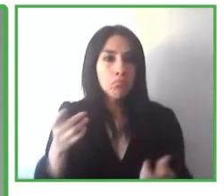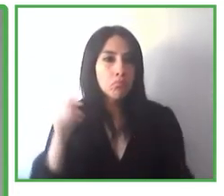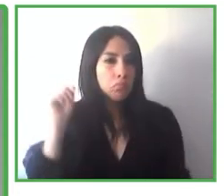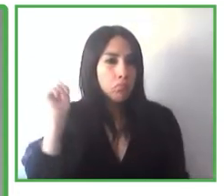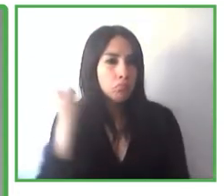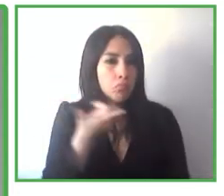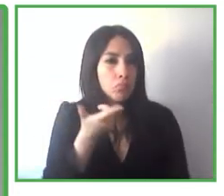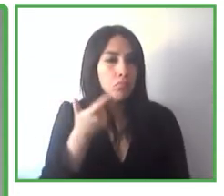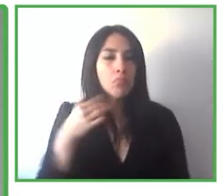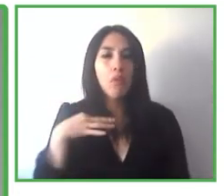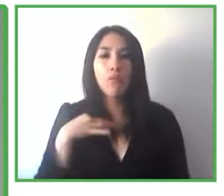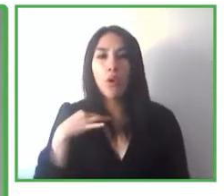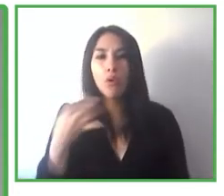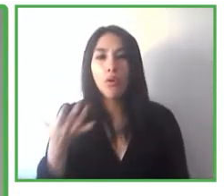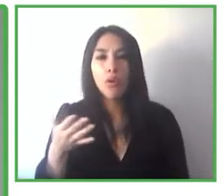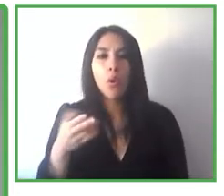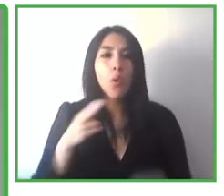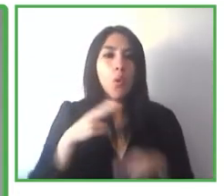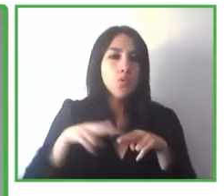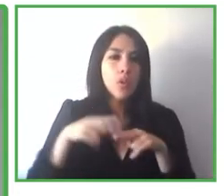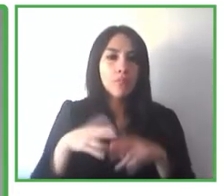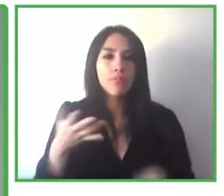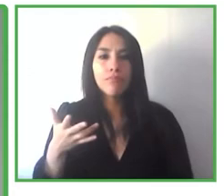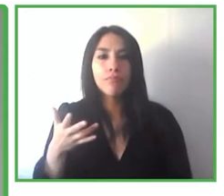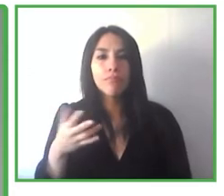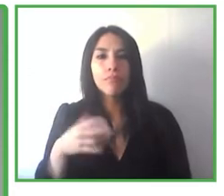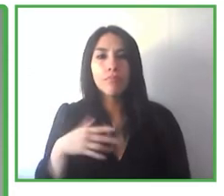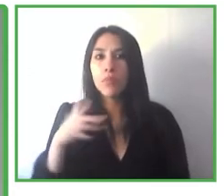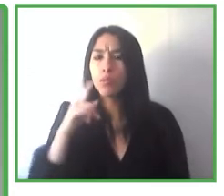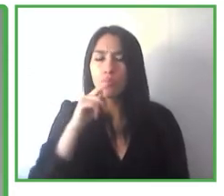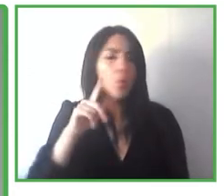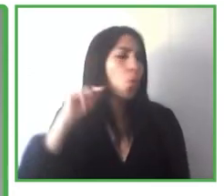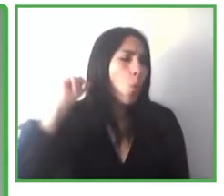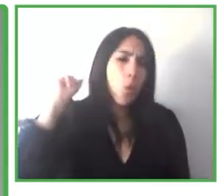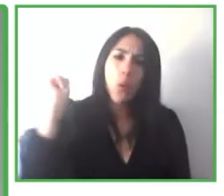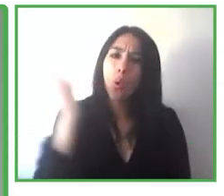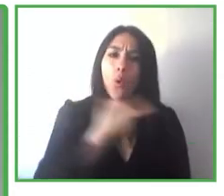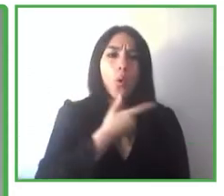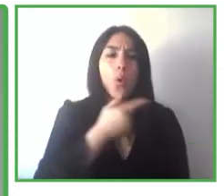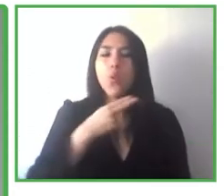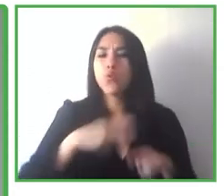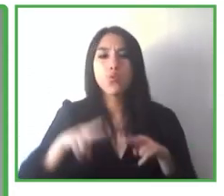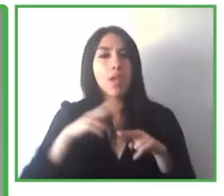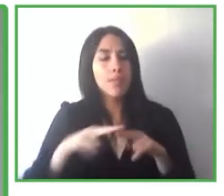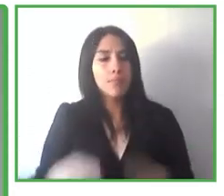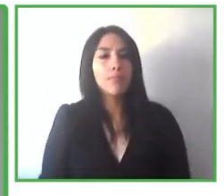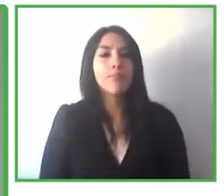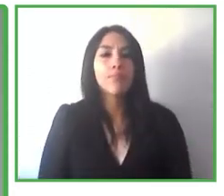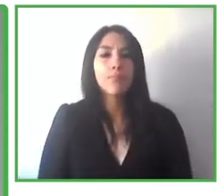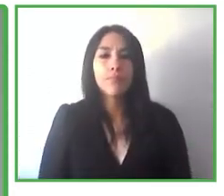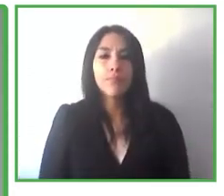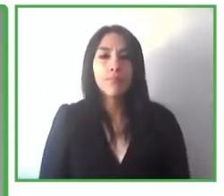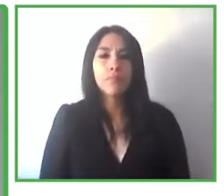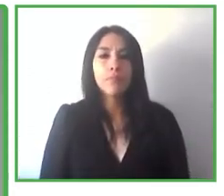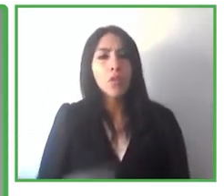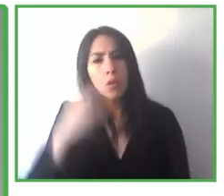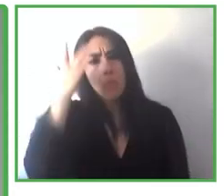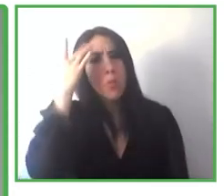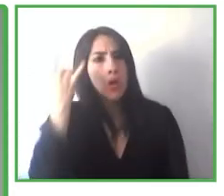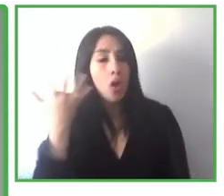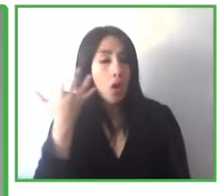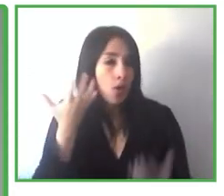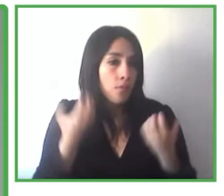realmente ser utilizados por todos los ciudadanos o por todas las personas, ¿vale? ¿Por qué? Pues porque hay una serie de, como digo, normativa o